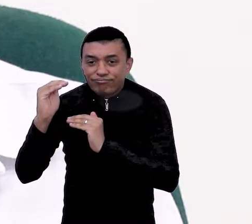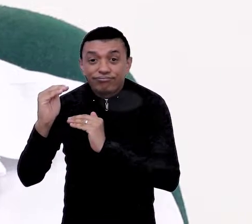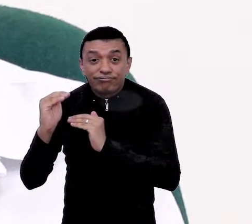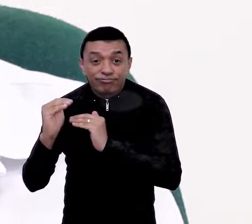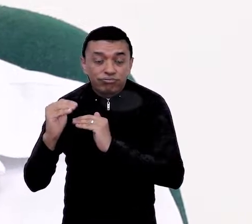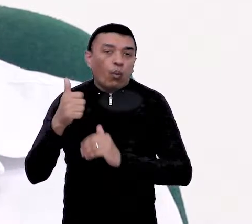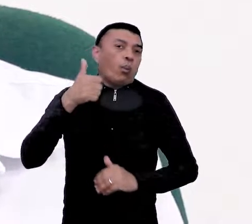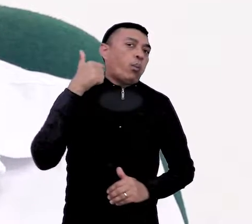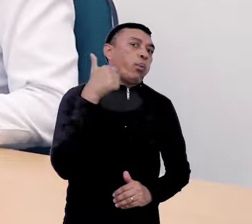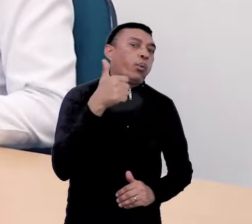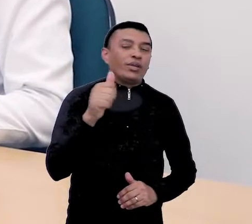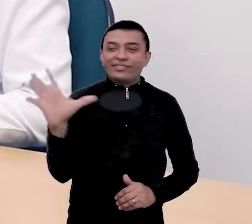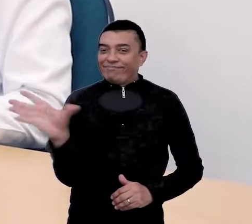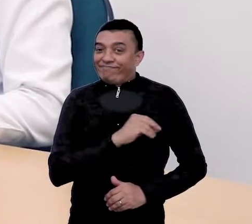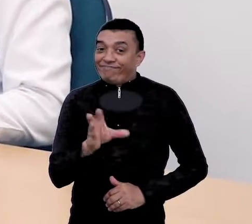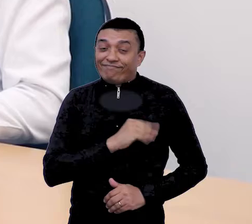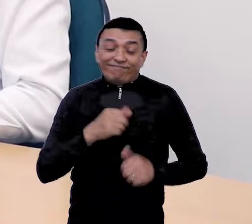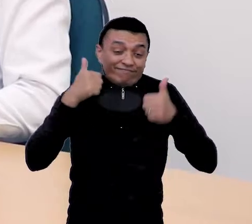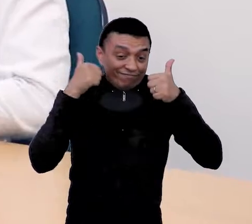nos llena de mucha alegría.